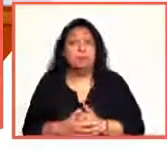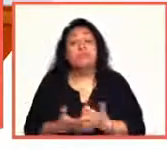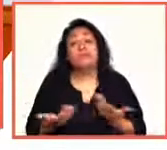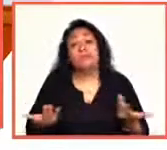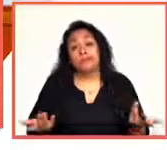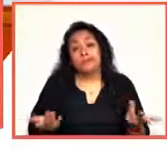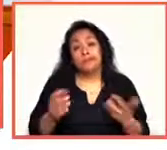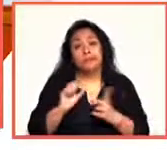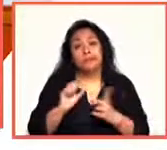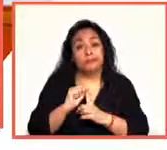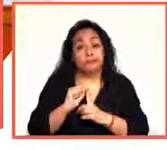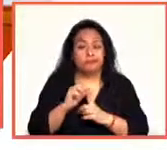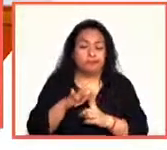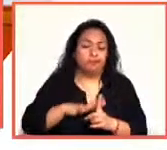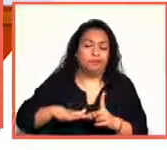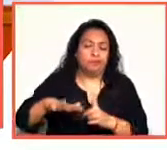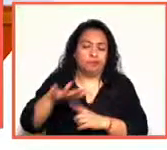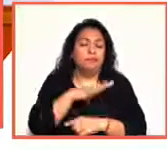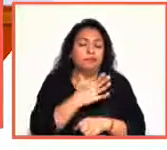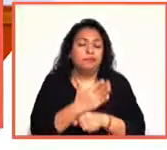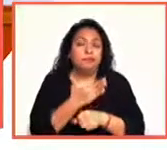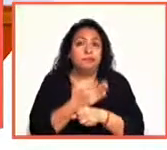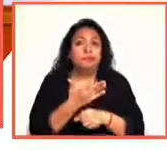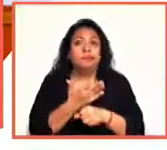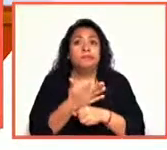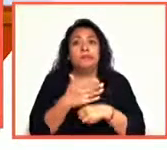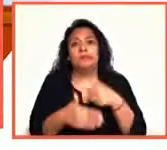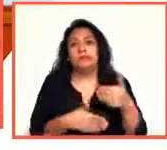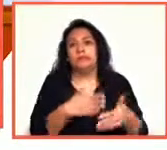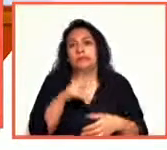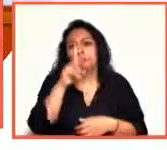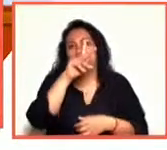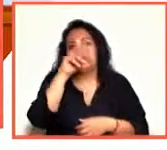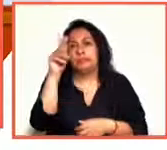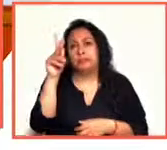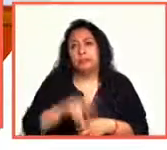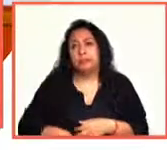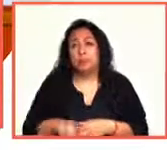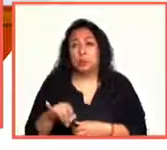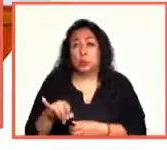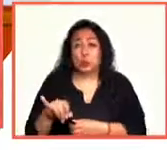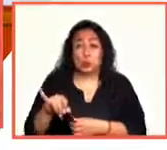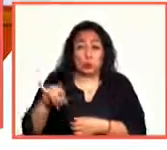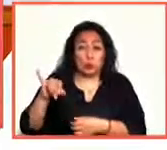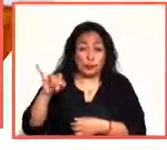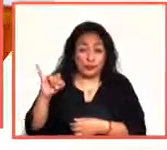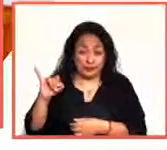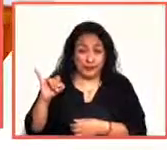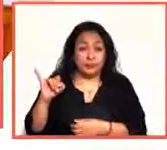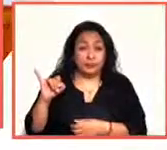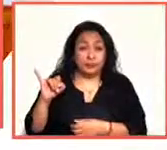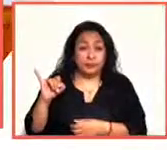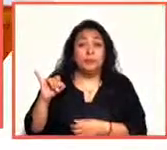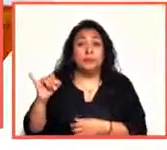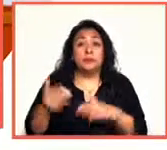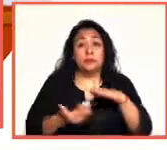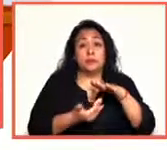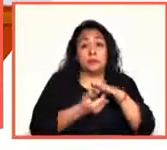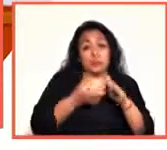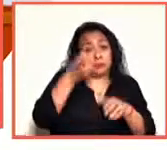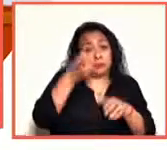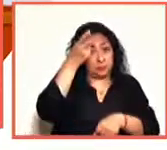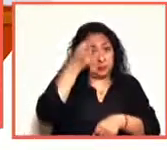fue empeorando hasta que el jueves pasado, la mesa directiva de